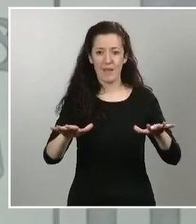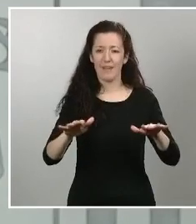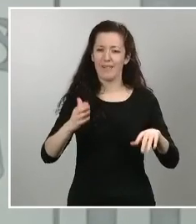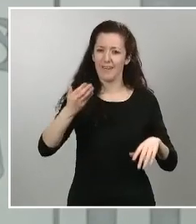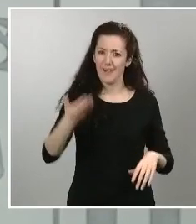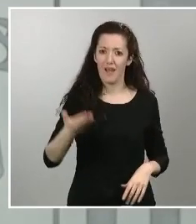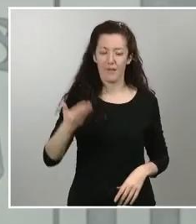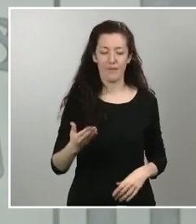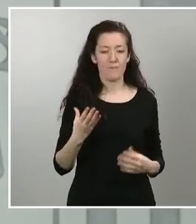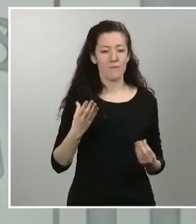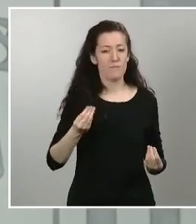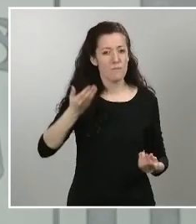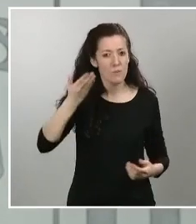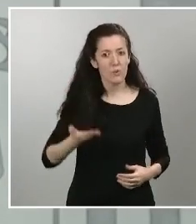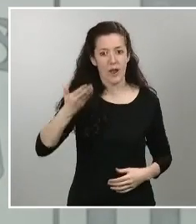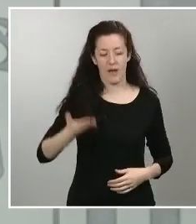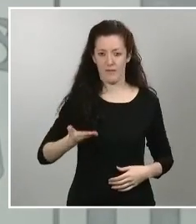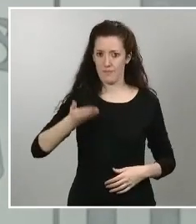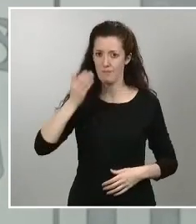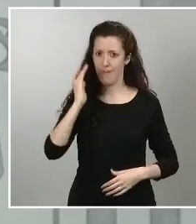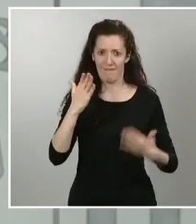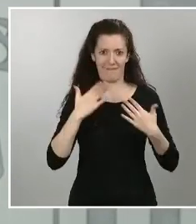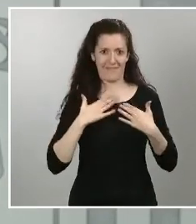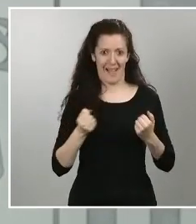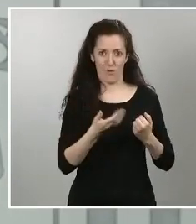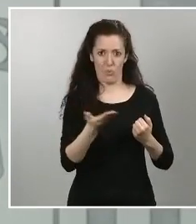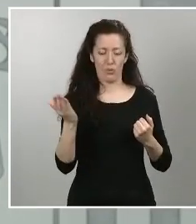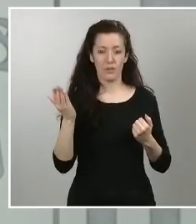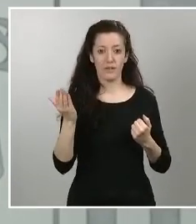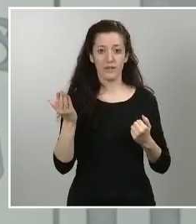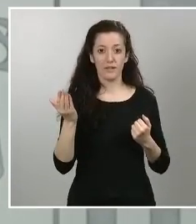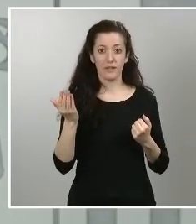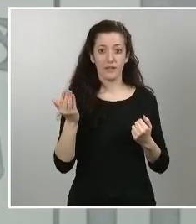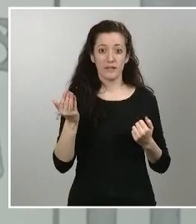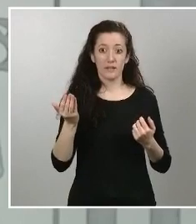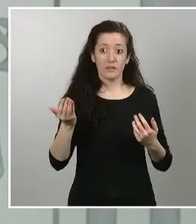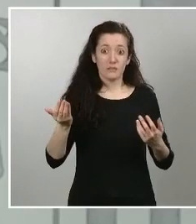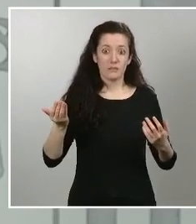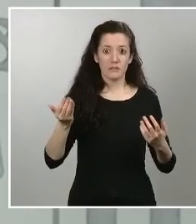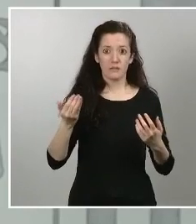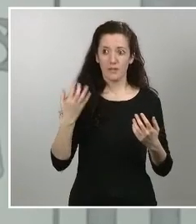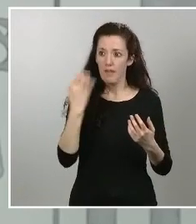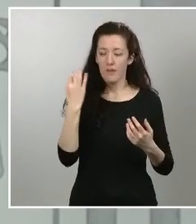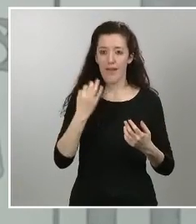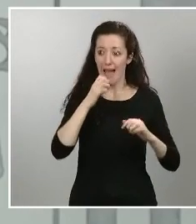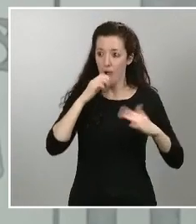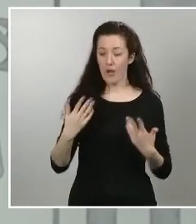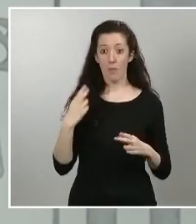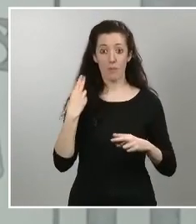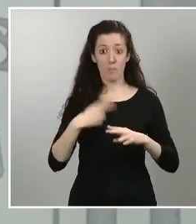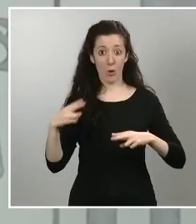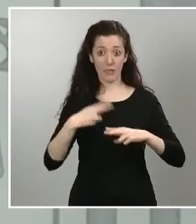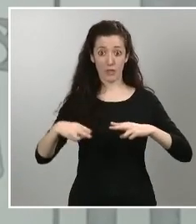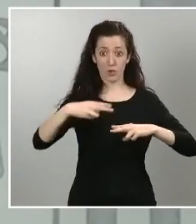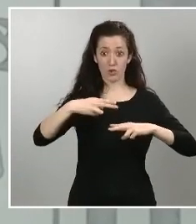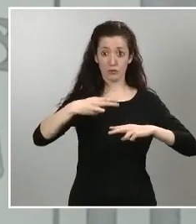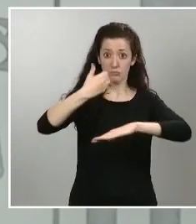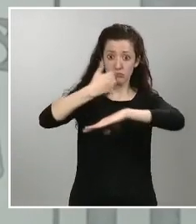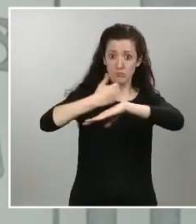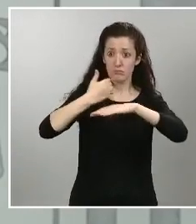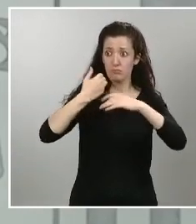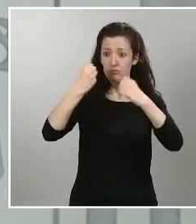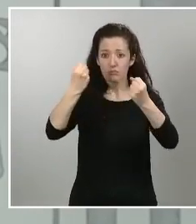ciudadanos y por tanto nadie entendería que los políticos no estemos a la altura de esa situación que estemos unidos que